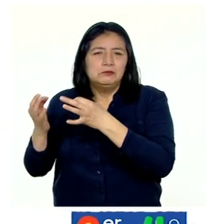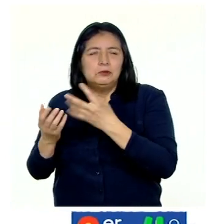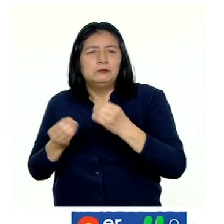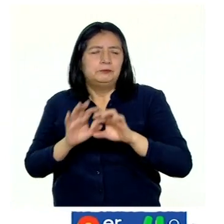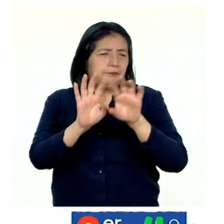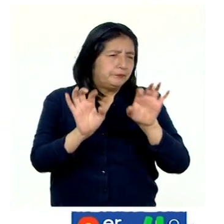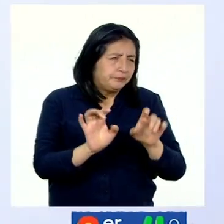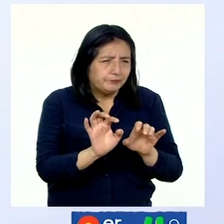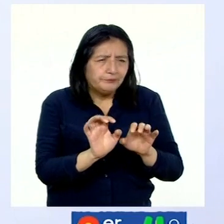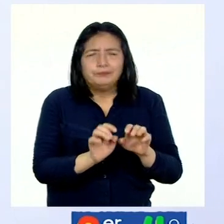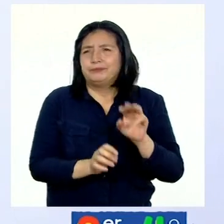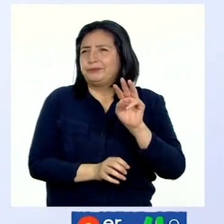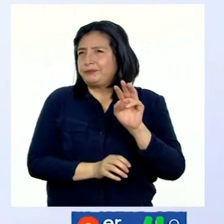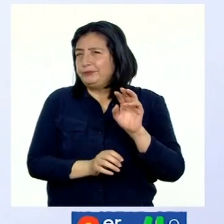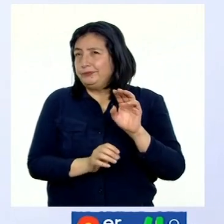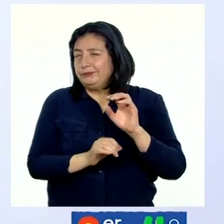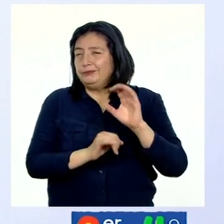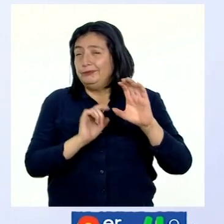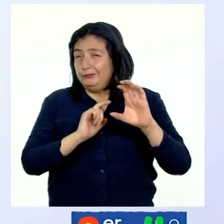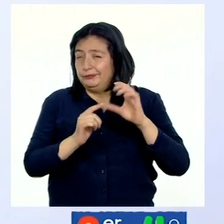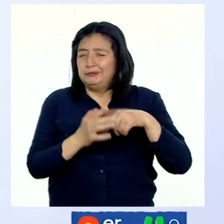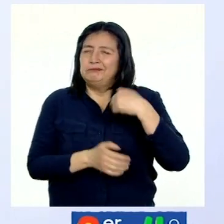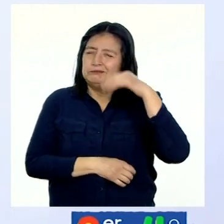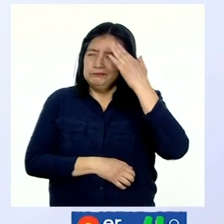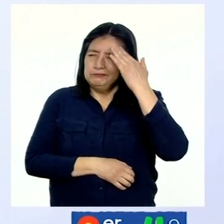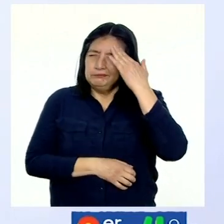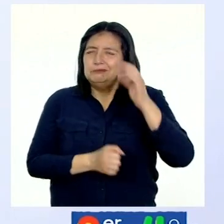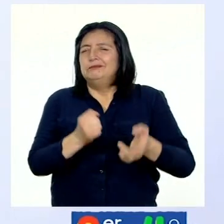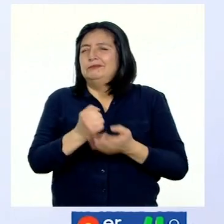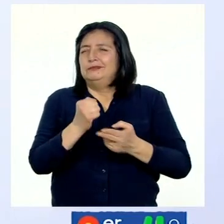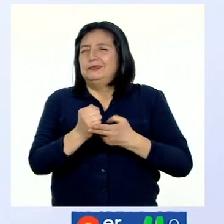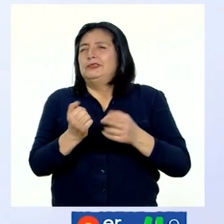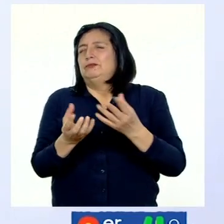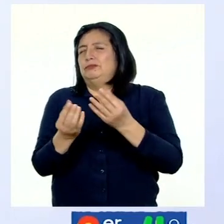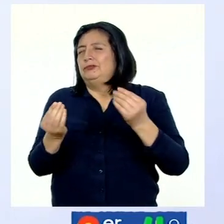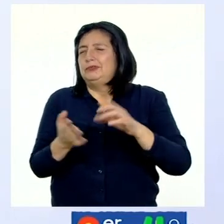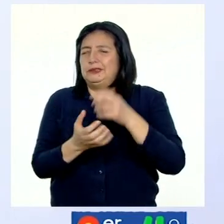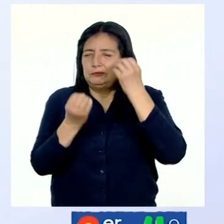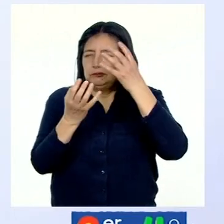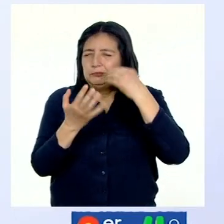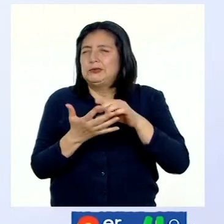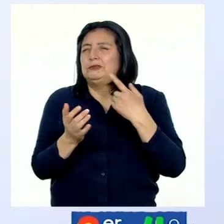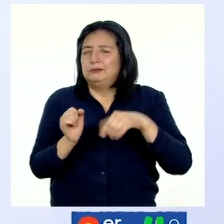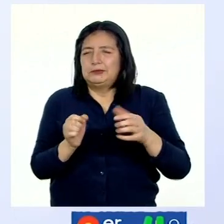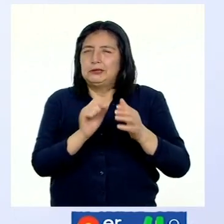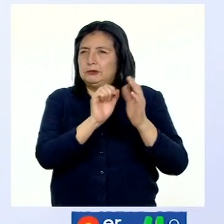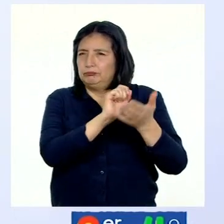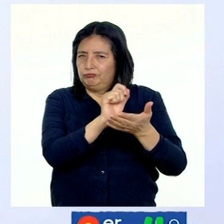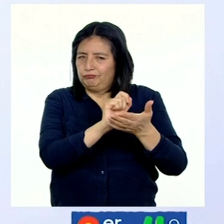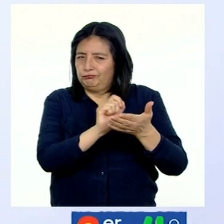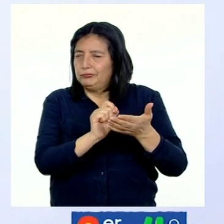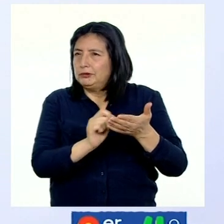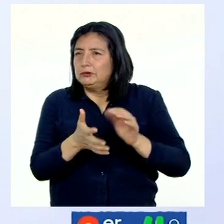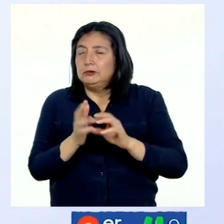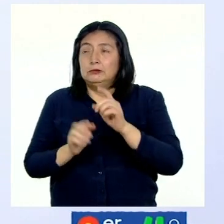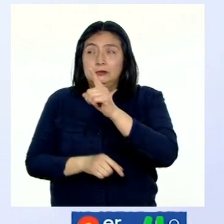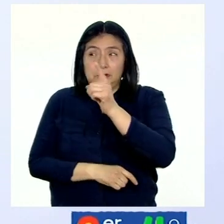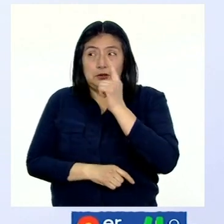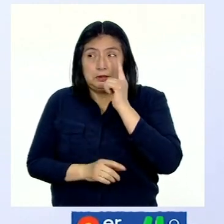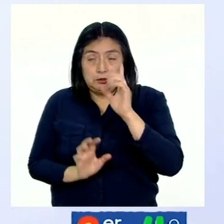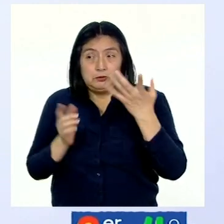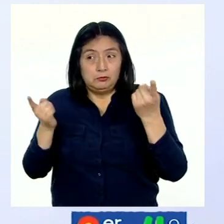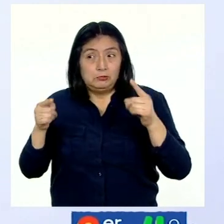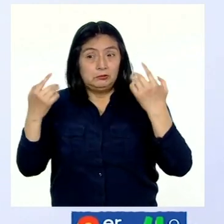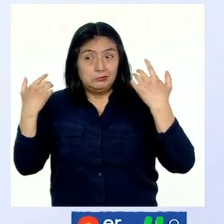segura por internet. Estoy segura que encontrarán mucha información valiosa para completar su ficha. ¡Ojito!